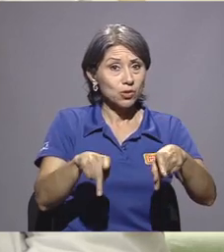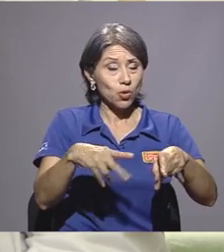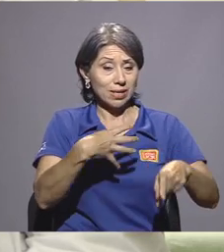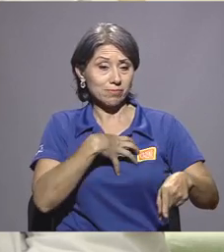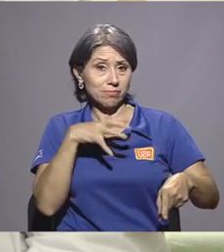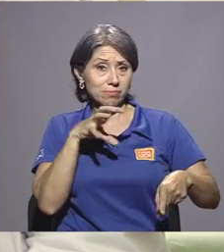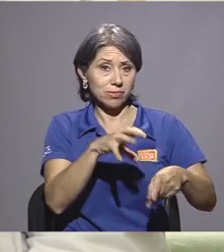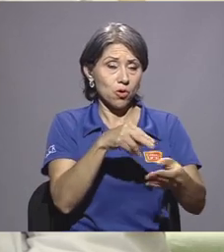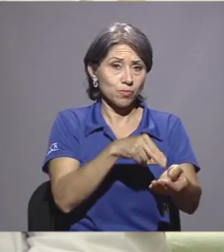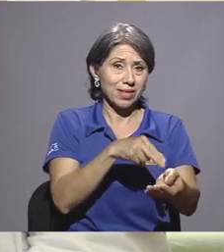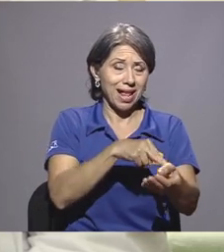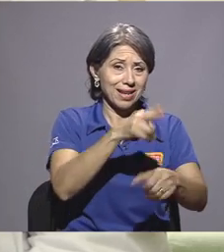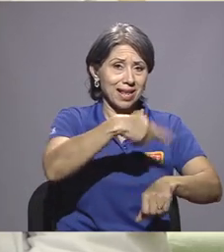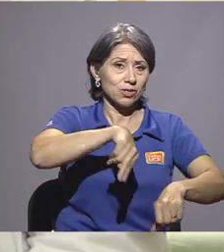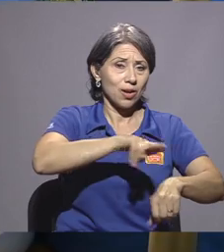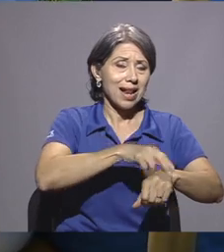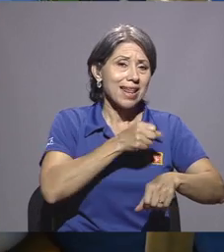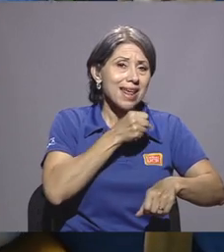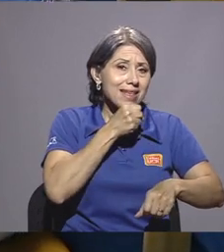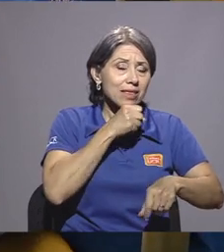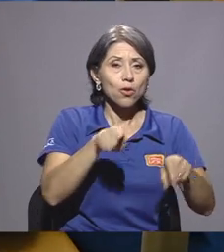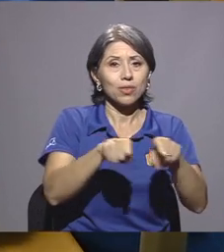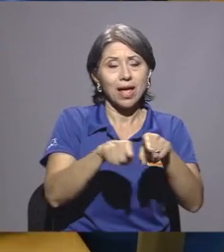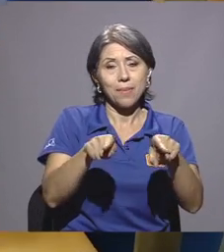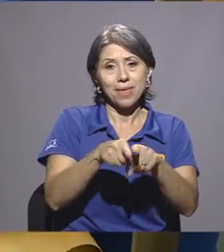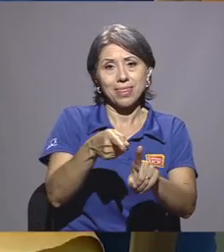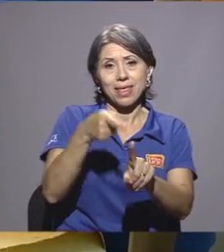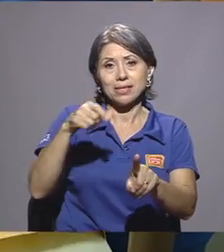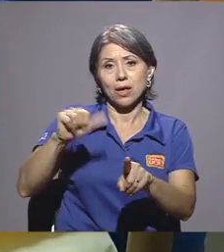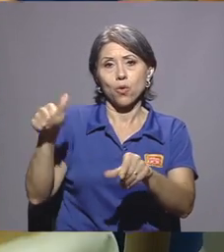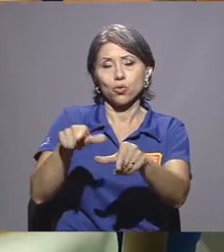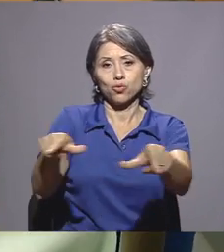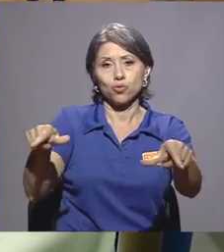Hospital Nacional Geriátrico, sino de otras zonas del país.